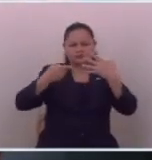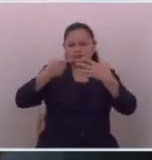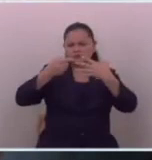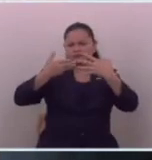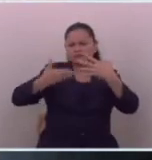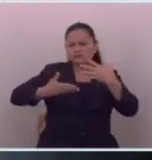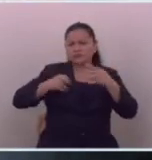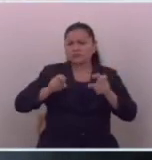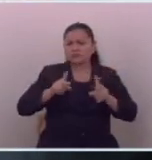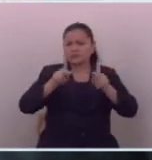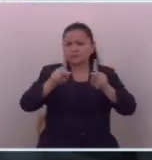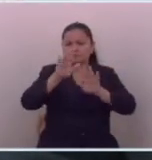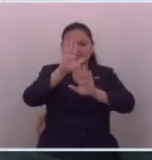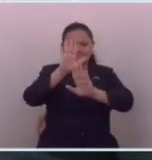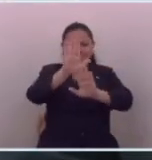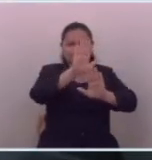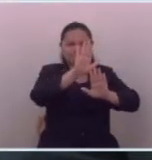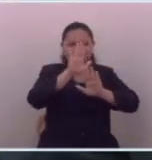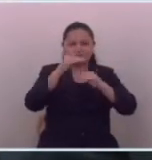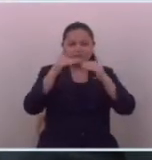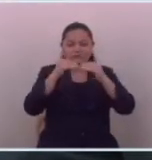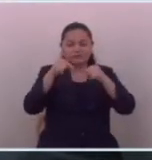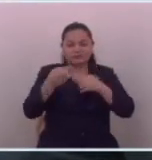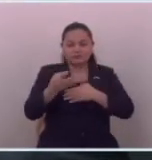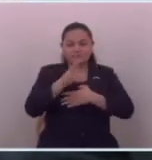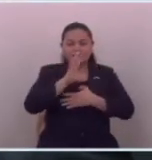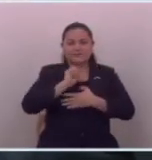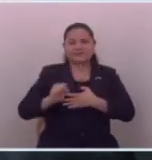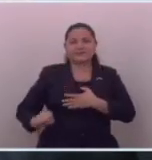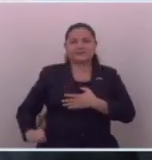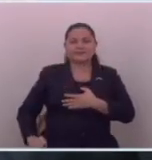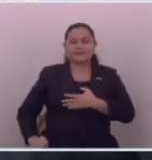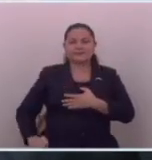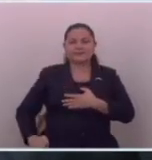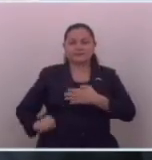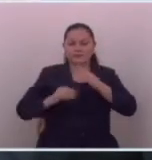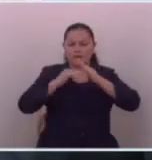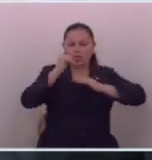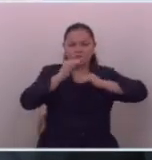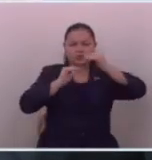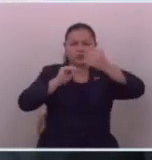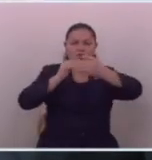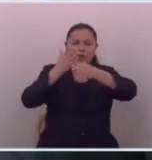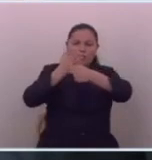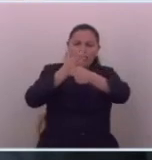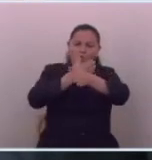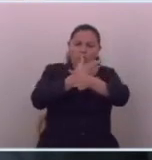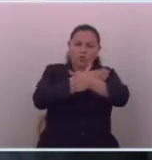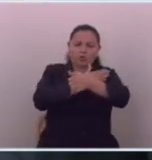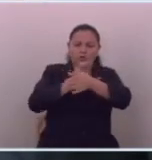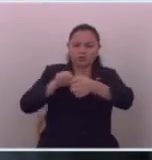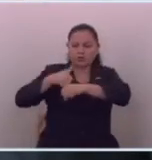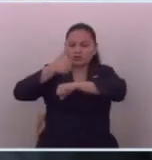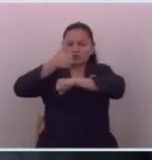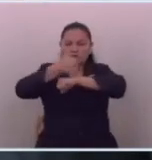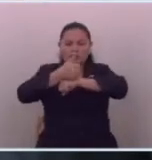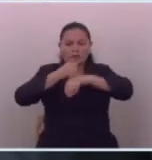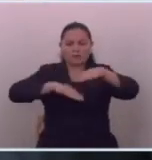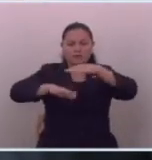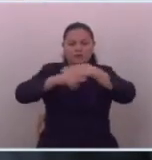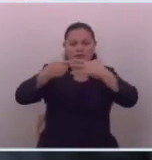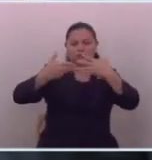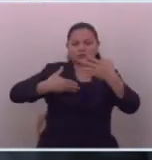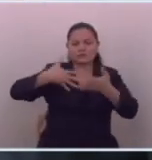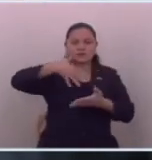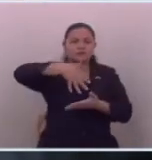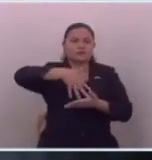oportunidades respetémonos este es un nuevo El Salvador que se está construyendo sobre la base de los derechos de la